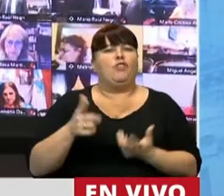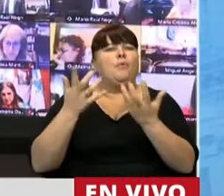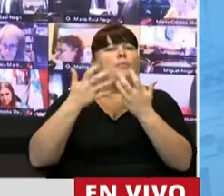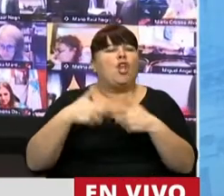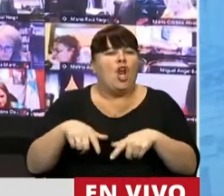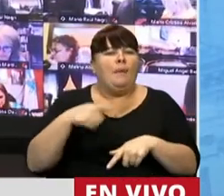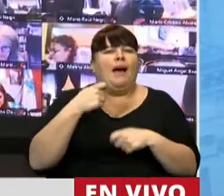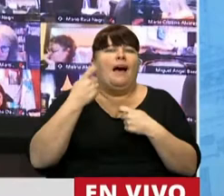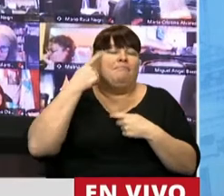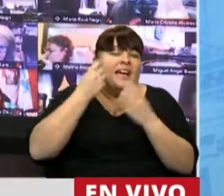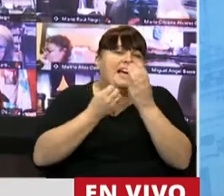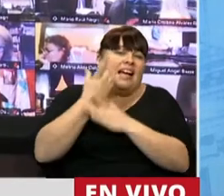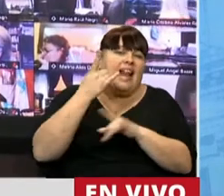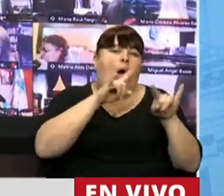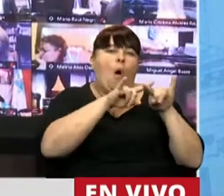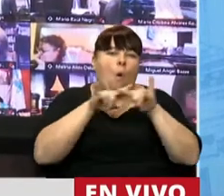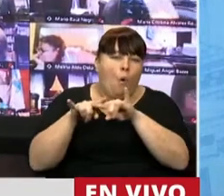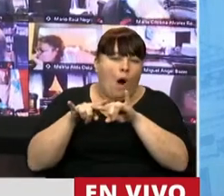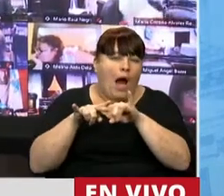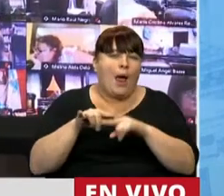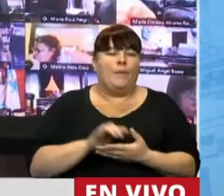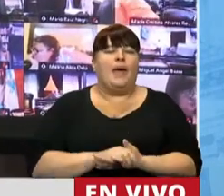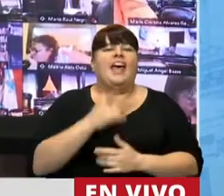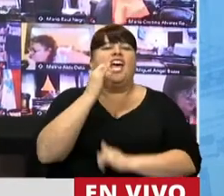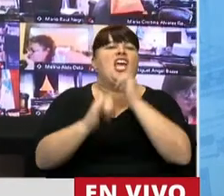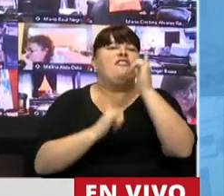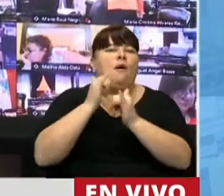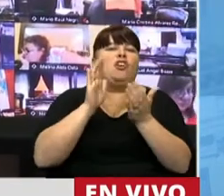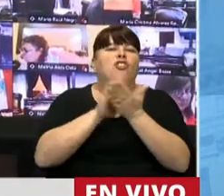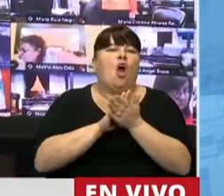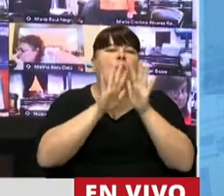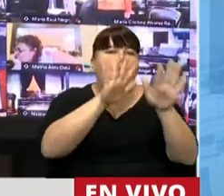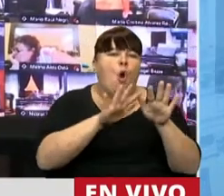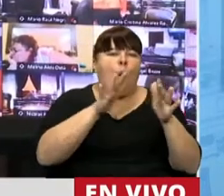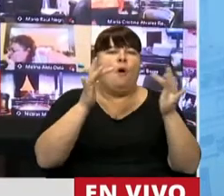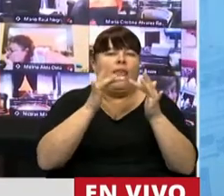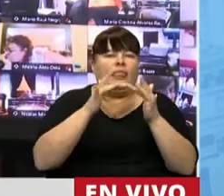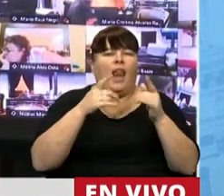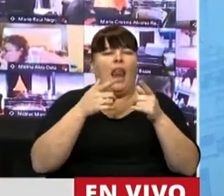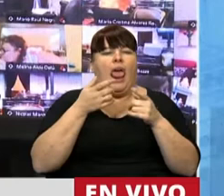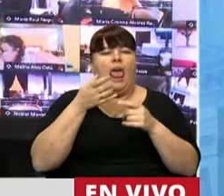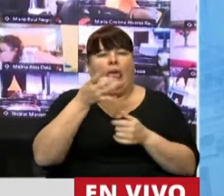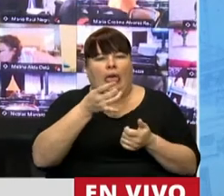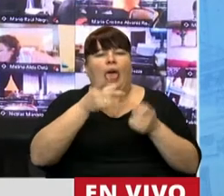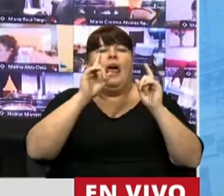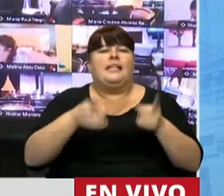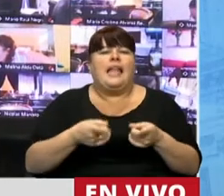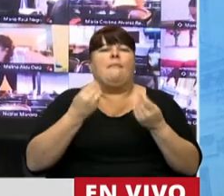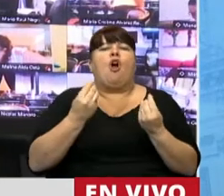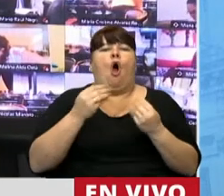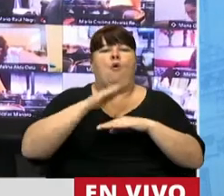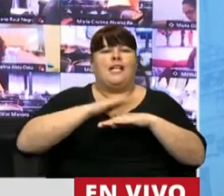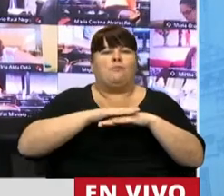prevé generar o crear una página web con información referida al grúmino, al ciberacoso y al uso responsable de las